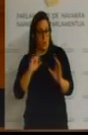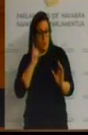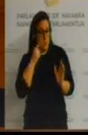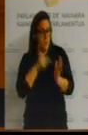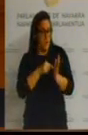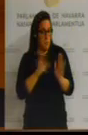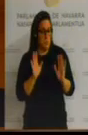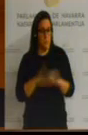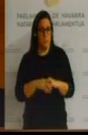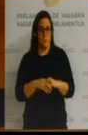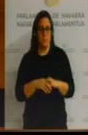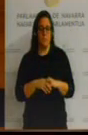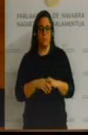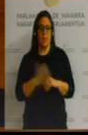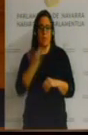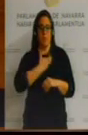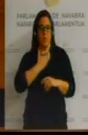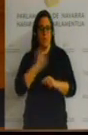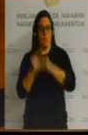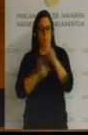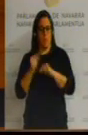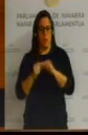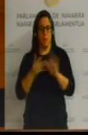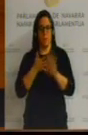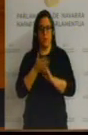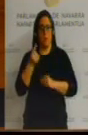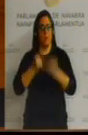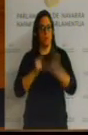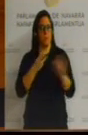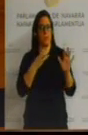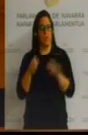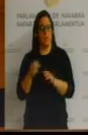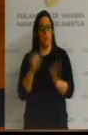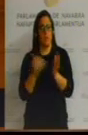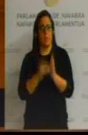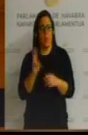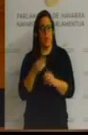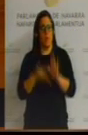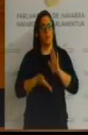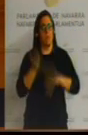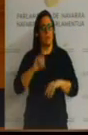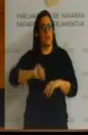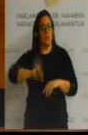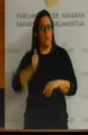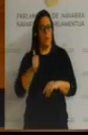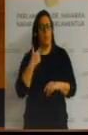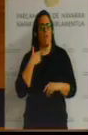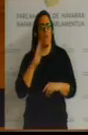En el pleno municipal se aprueba con un presupuesto de más de 800.000 euros pero atención, señor Jimeno